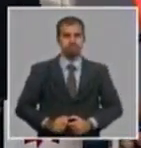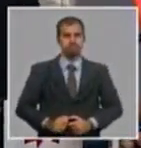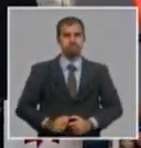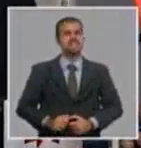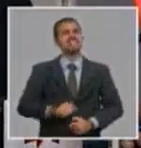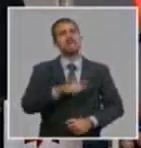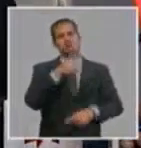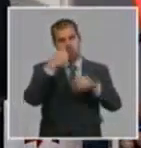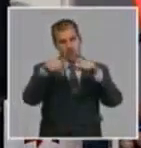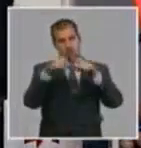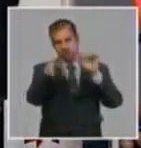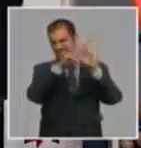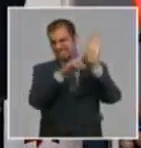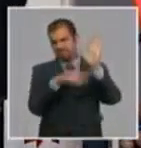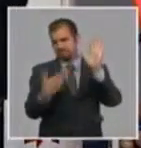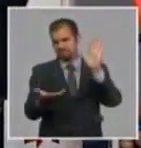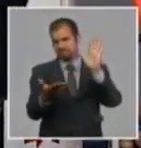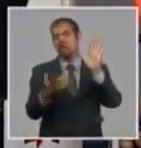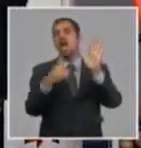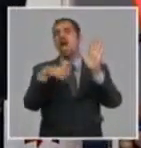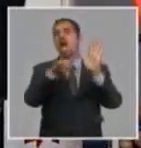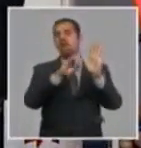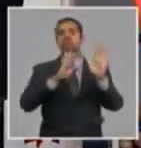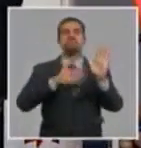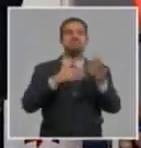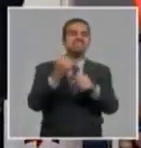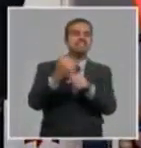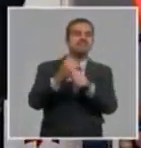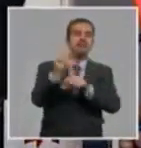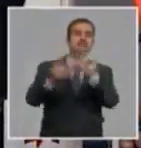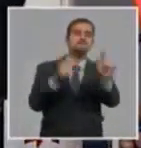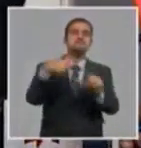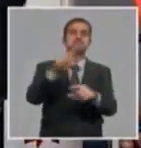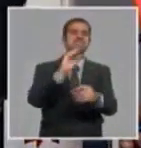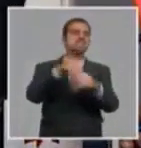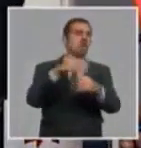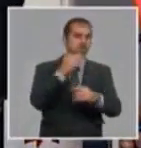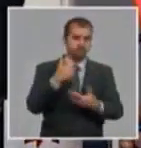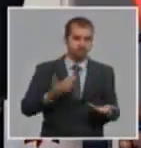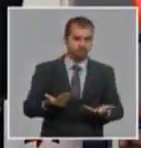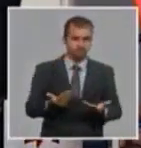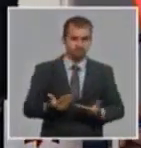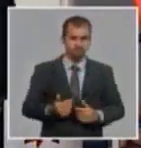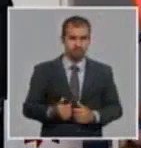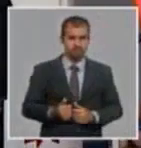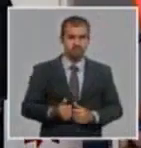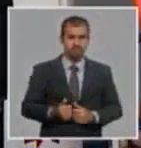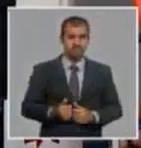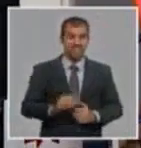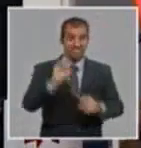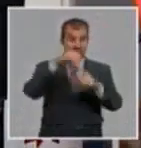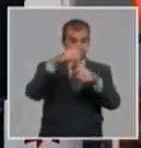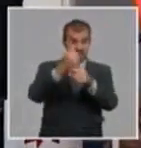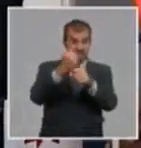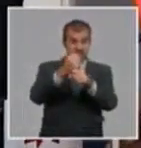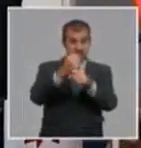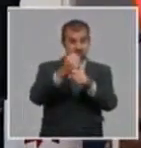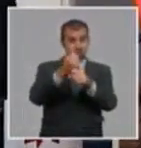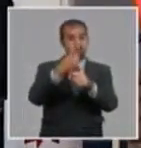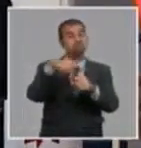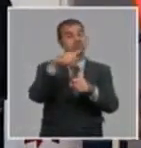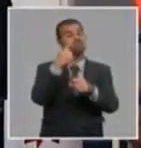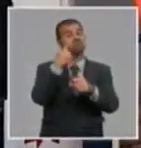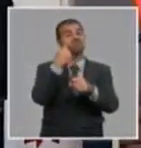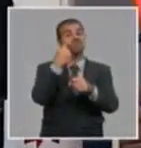trabajo de alta calificación. Otra cosa que los distingue. Tiene en su composición laboral fuertes componentes